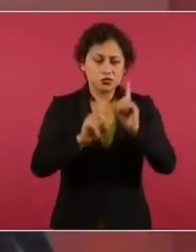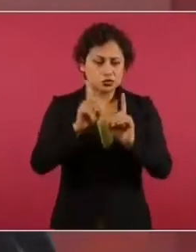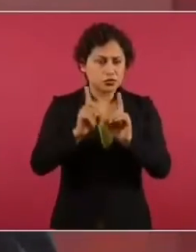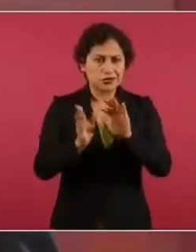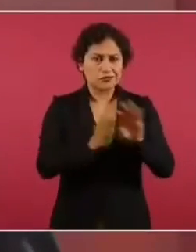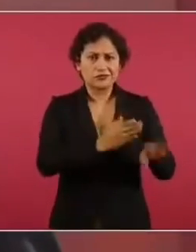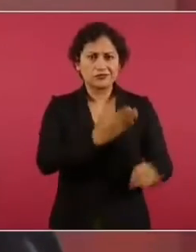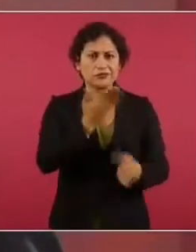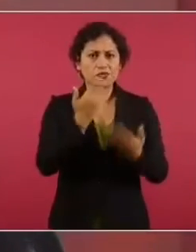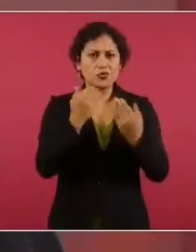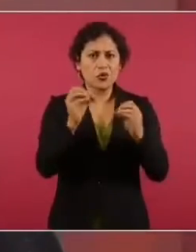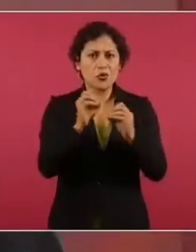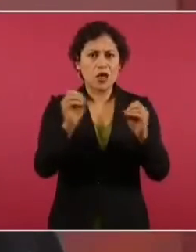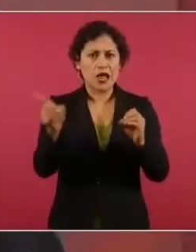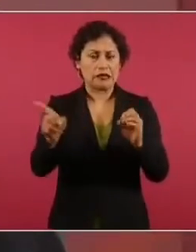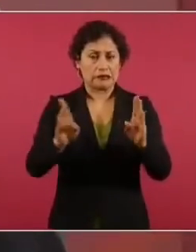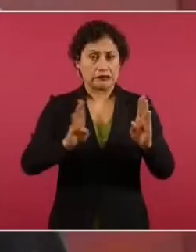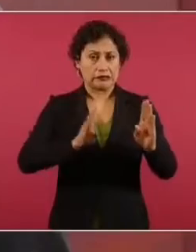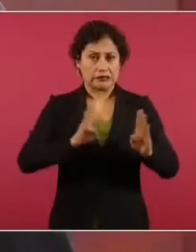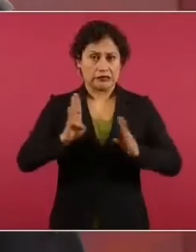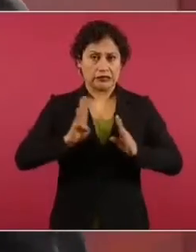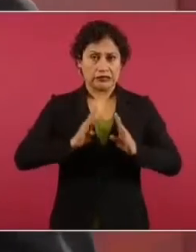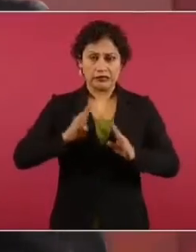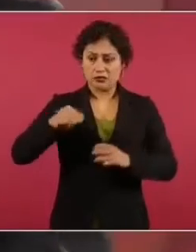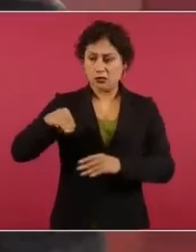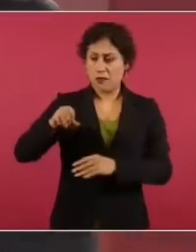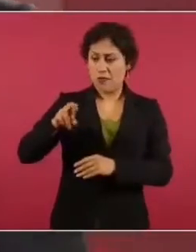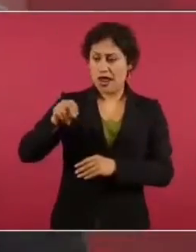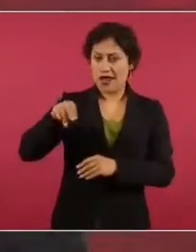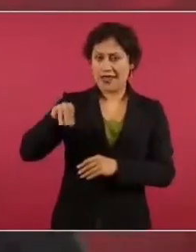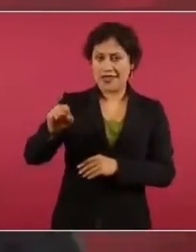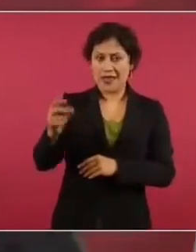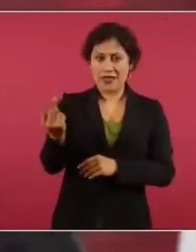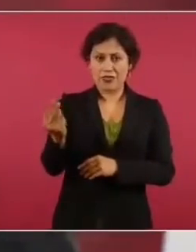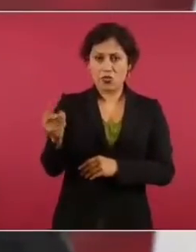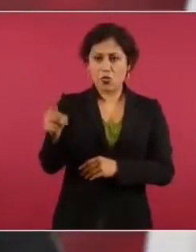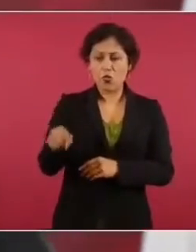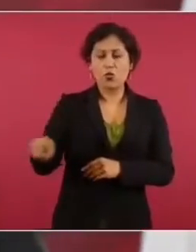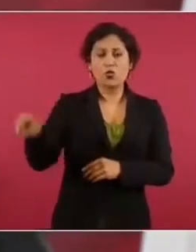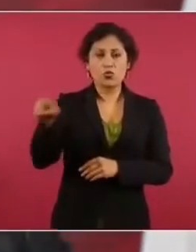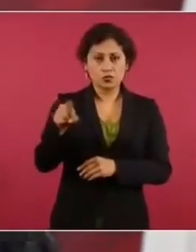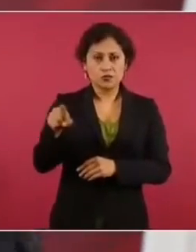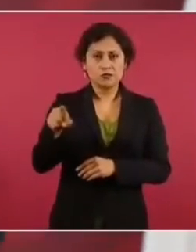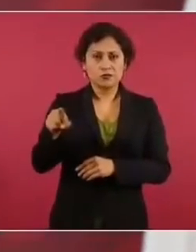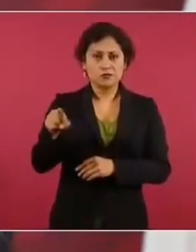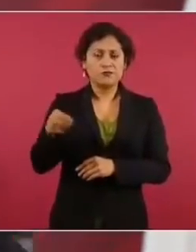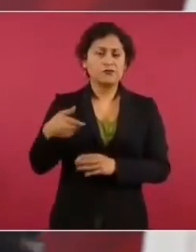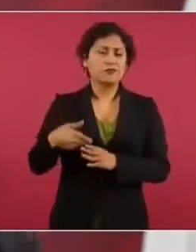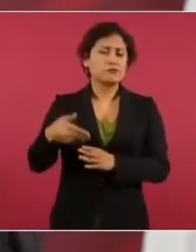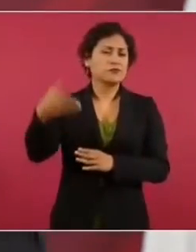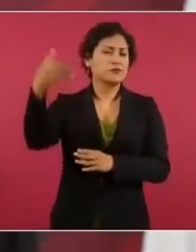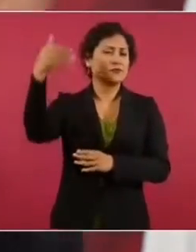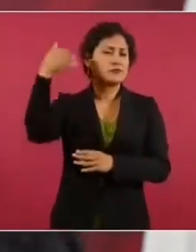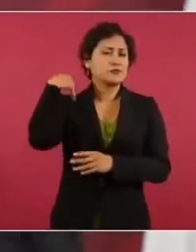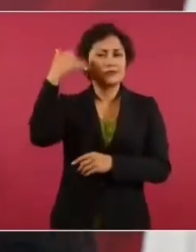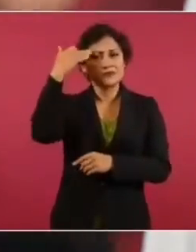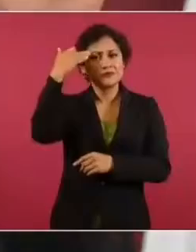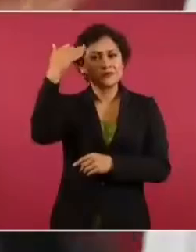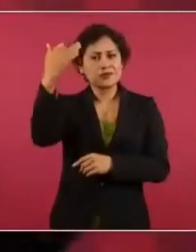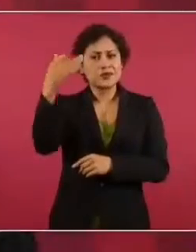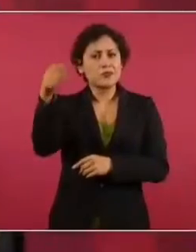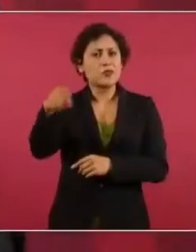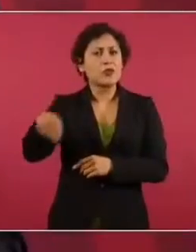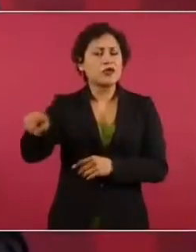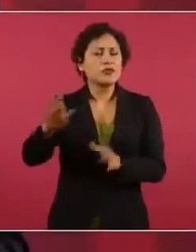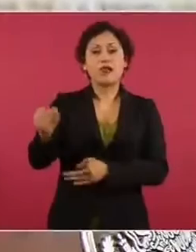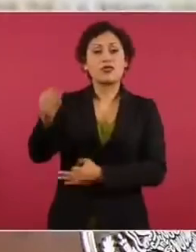como la Marina tienen como práctica desde hace mucho tiempo informar de todo.